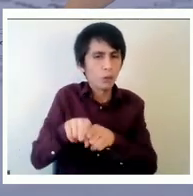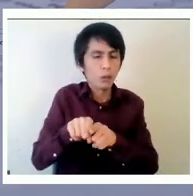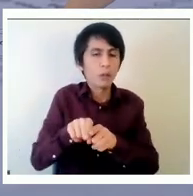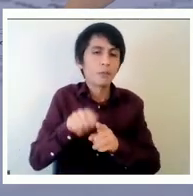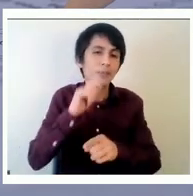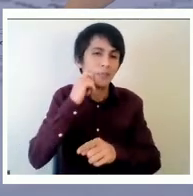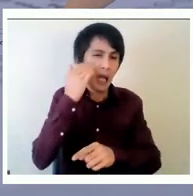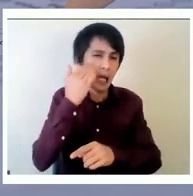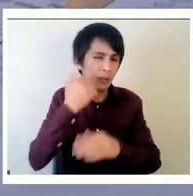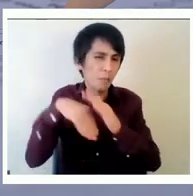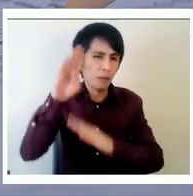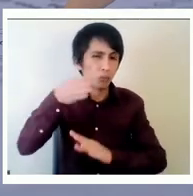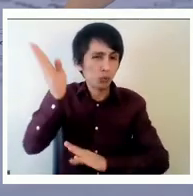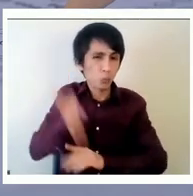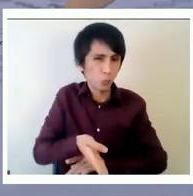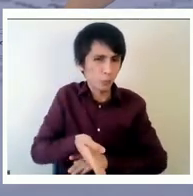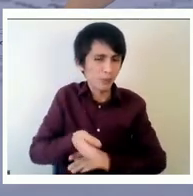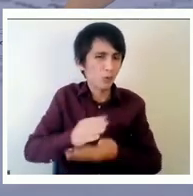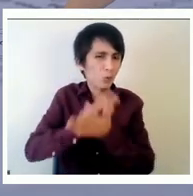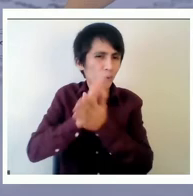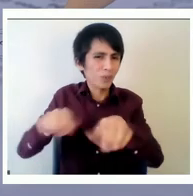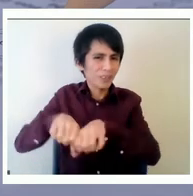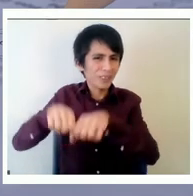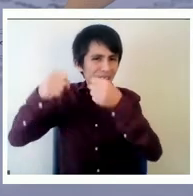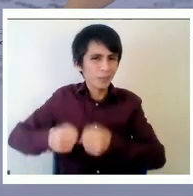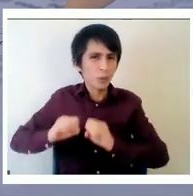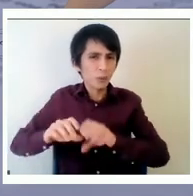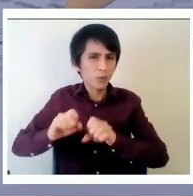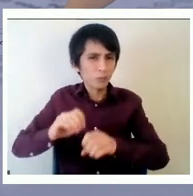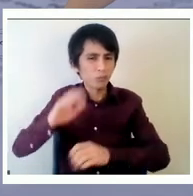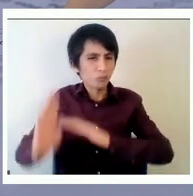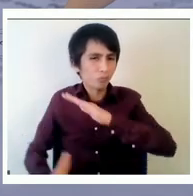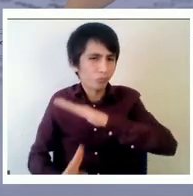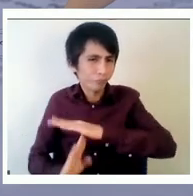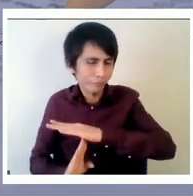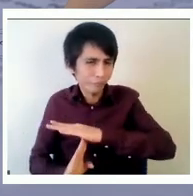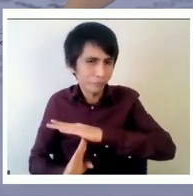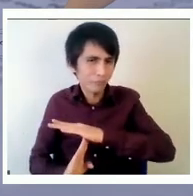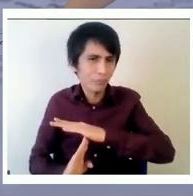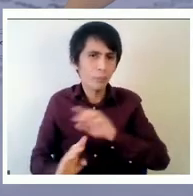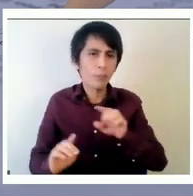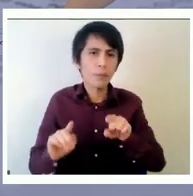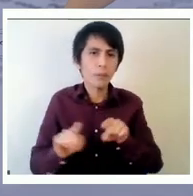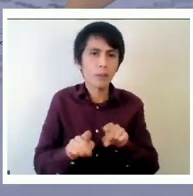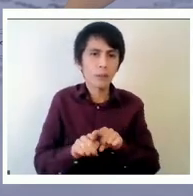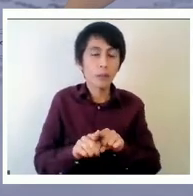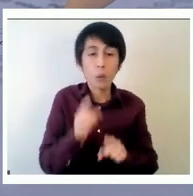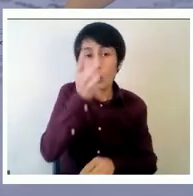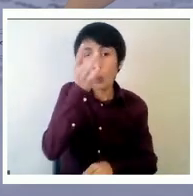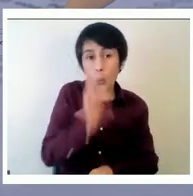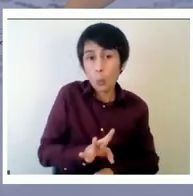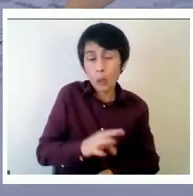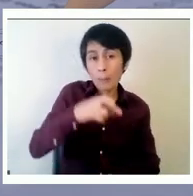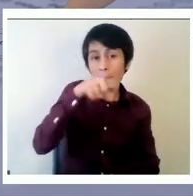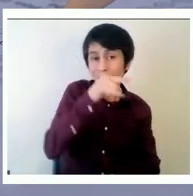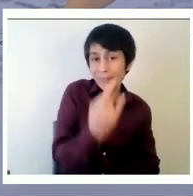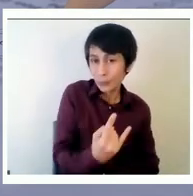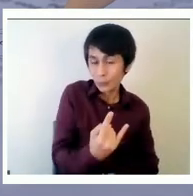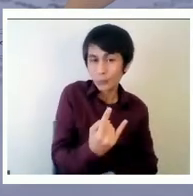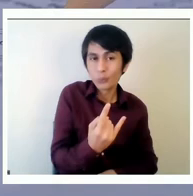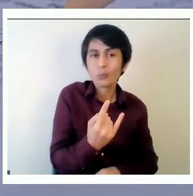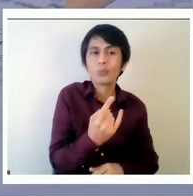operación del sistema educacional con la notable excepción de la PSU ahí felicitaciones a